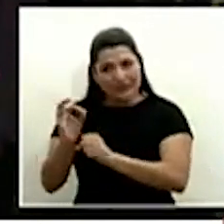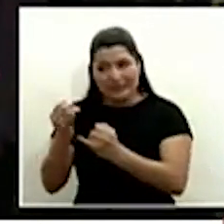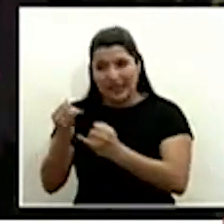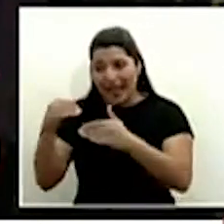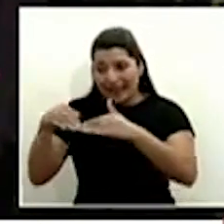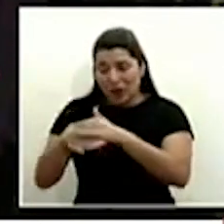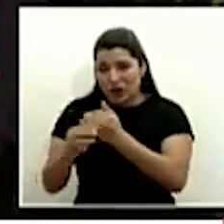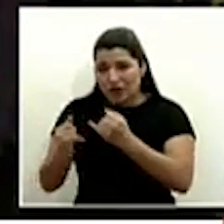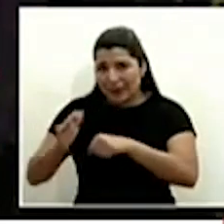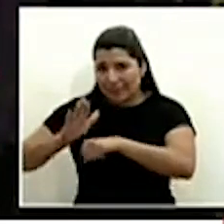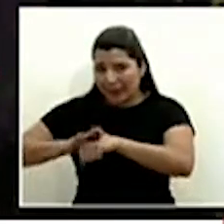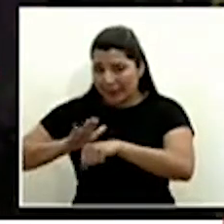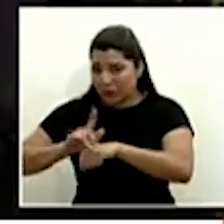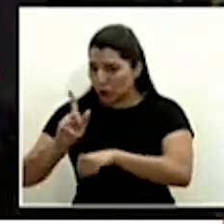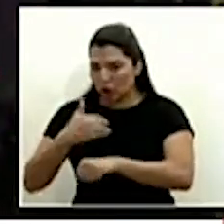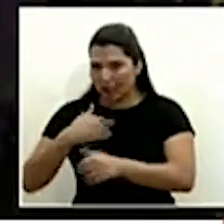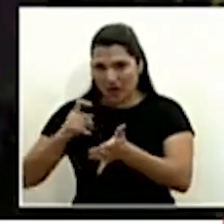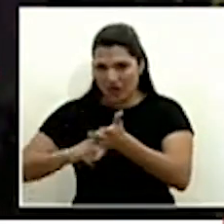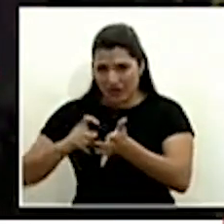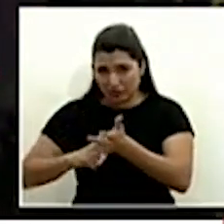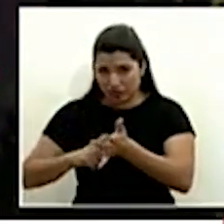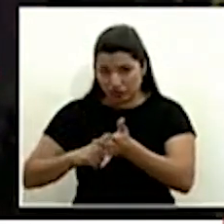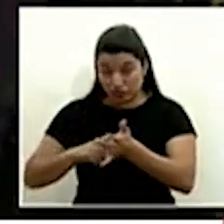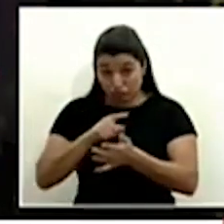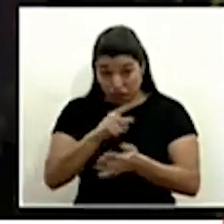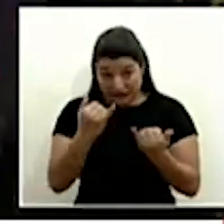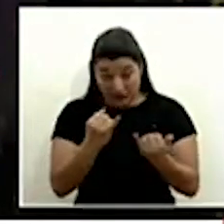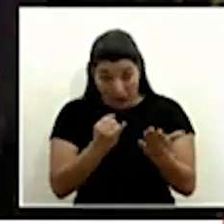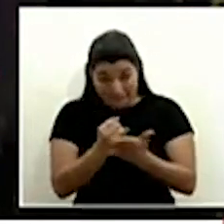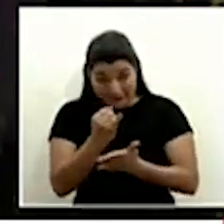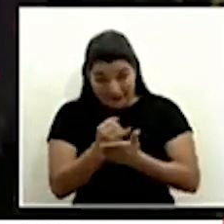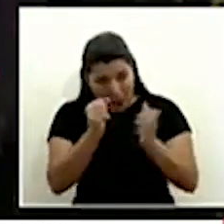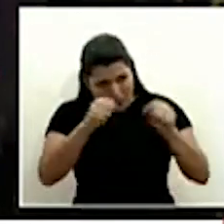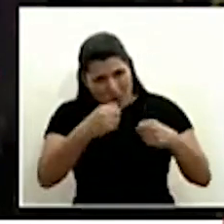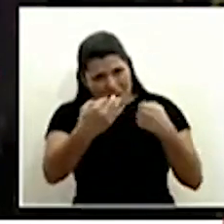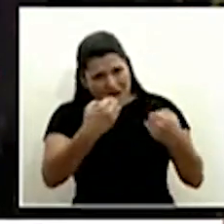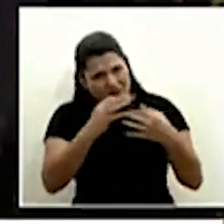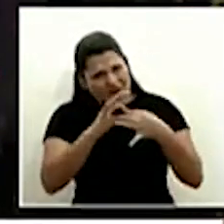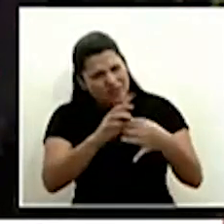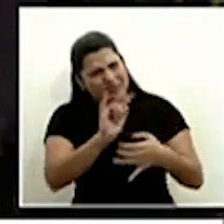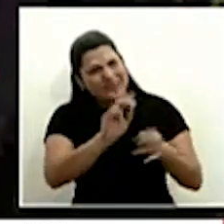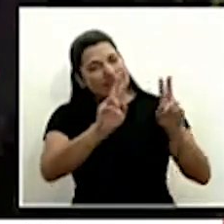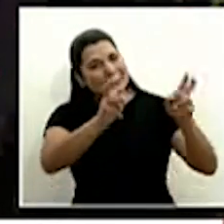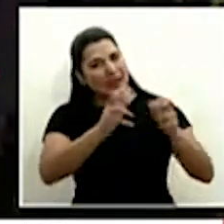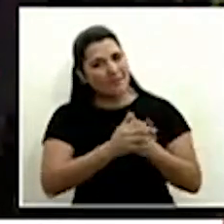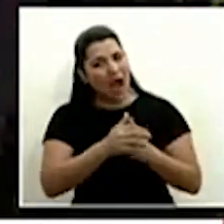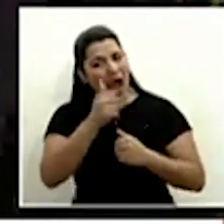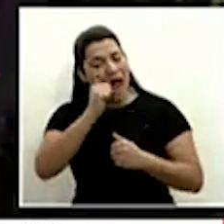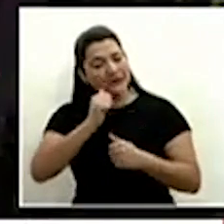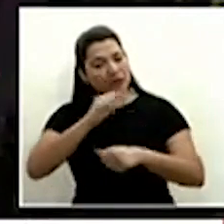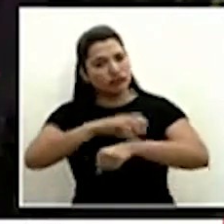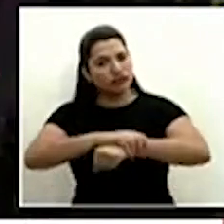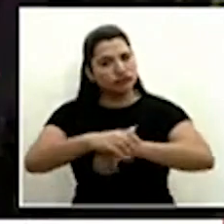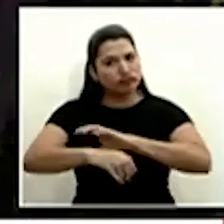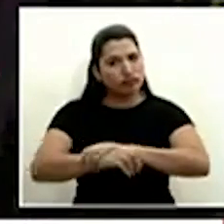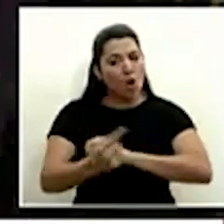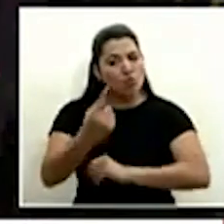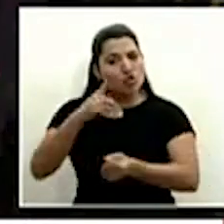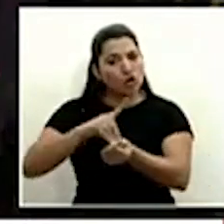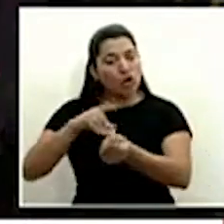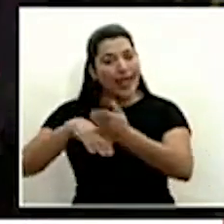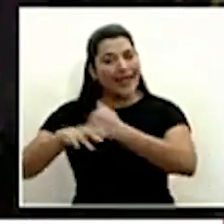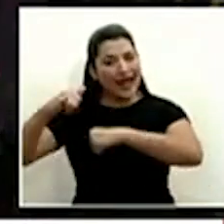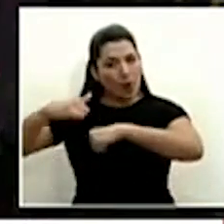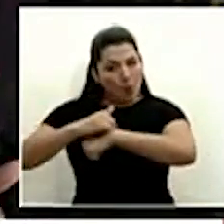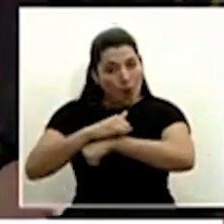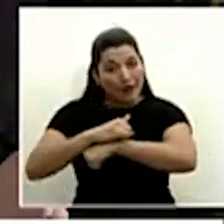autorizadas y el caso se mantiene bajo investigación si nos podría ampliar sobre ese tema que se presentó en el aeropuerto y si en algún momento